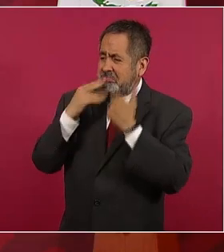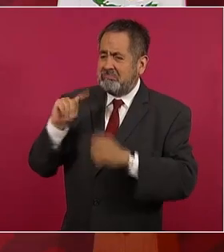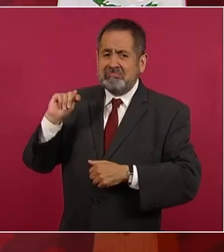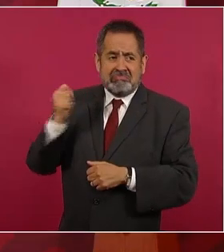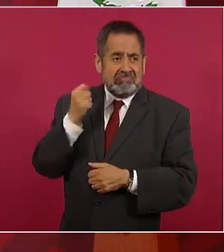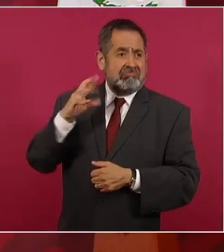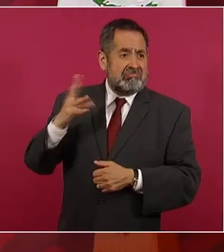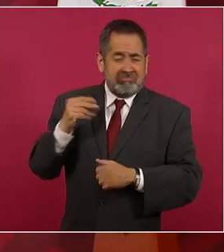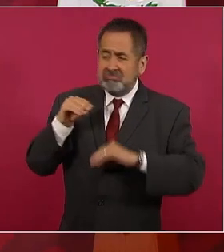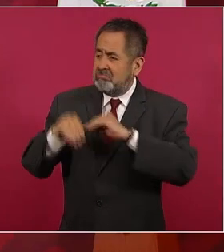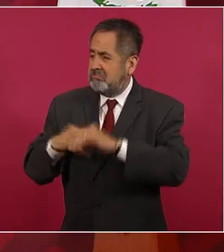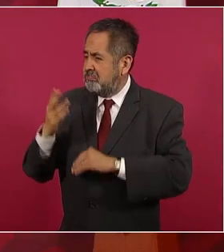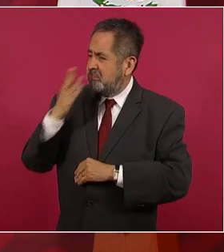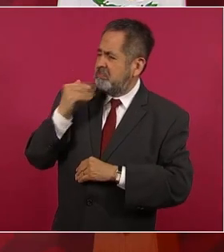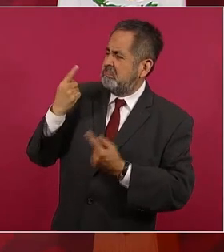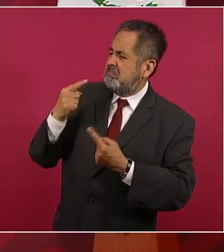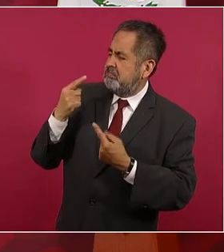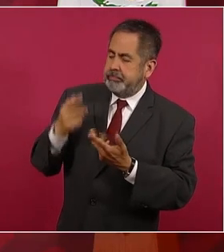tecnología?